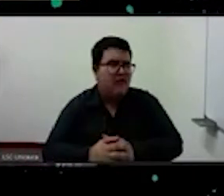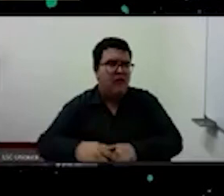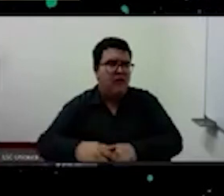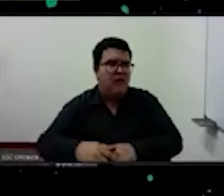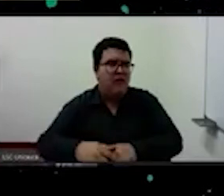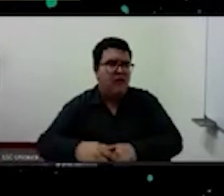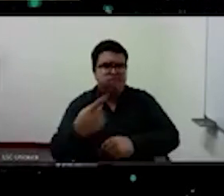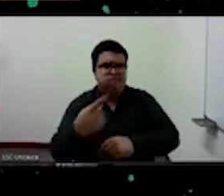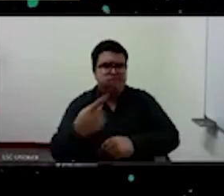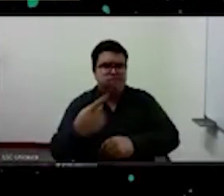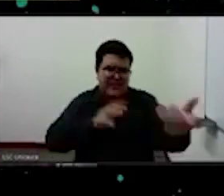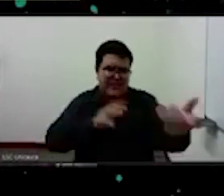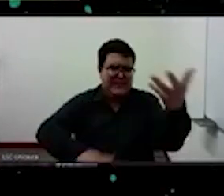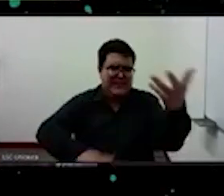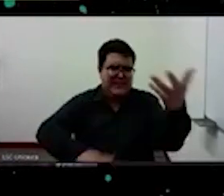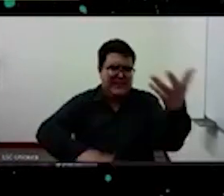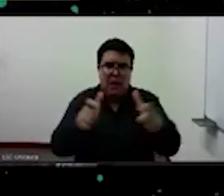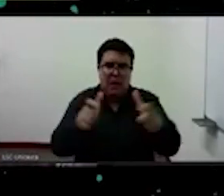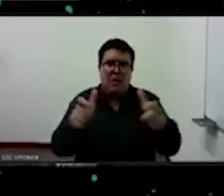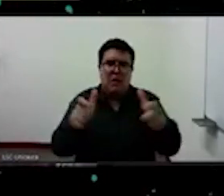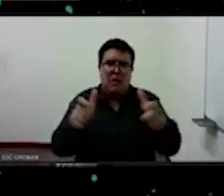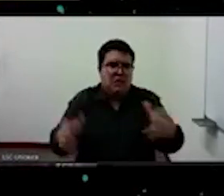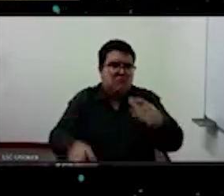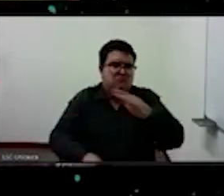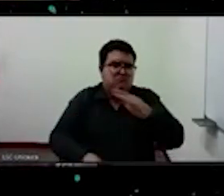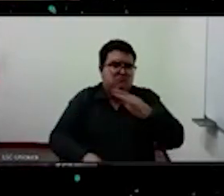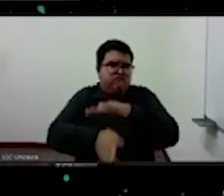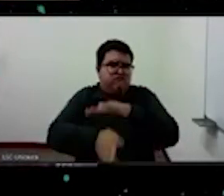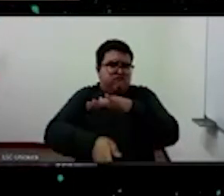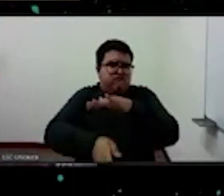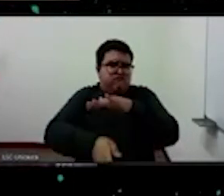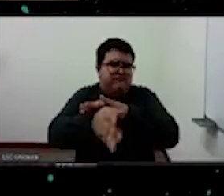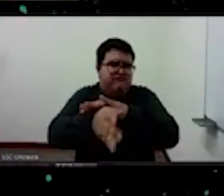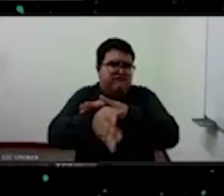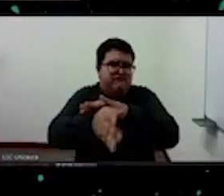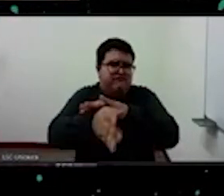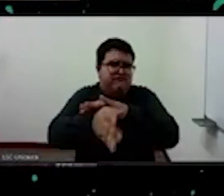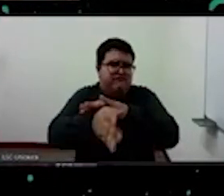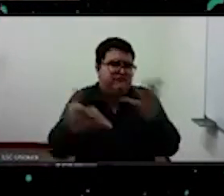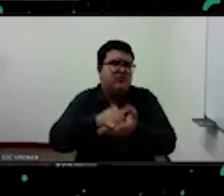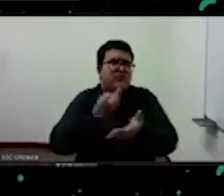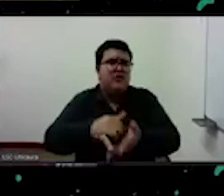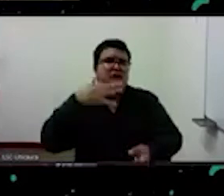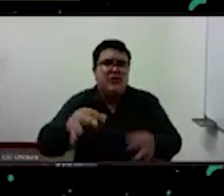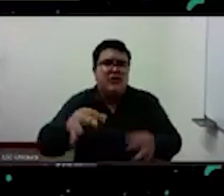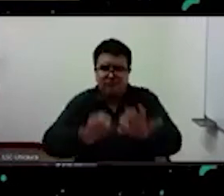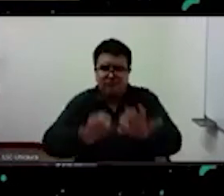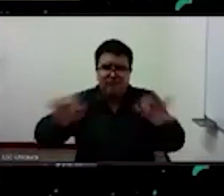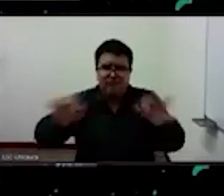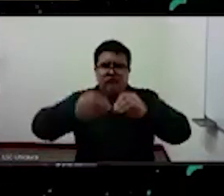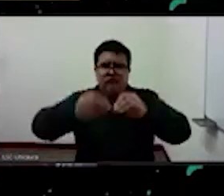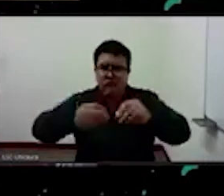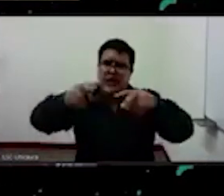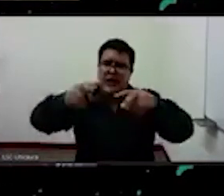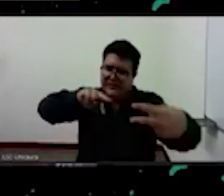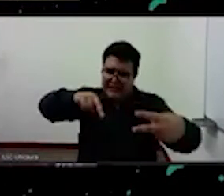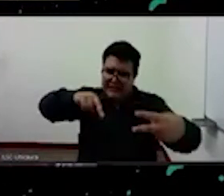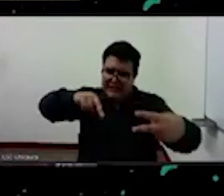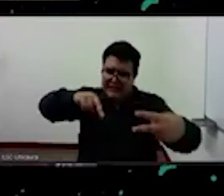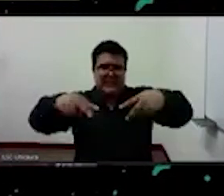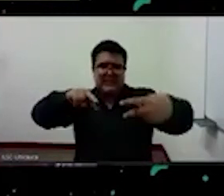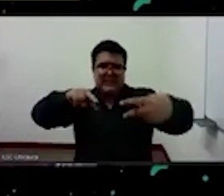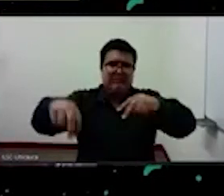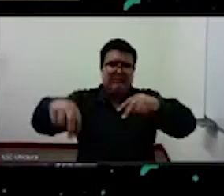caos creciente debido a esta ambigua buena y mala rebelión